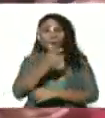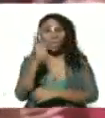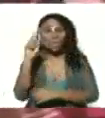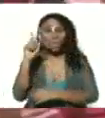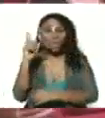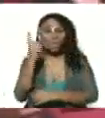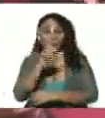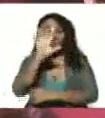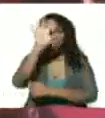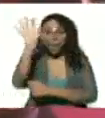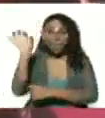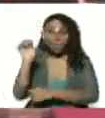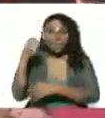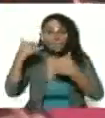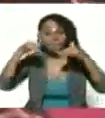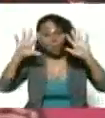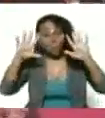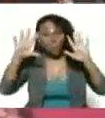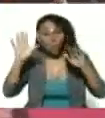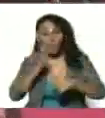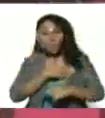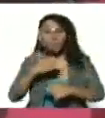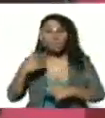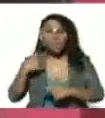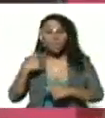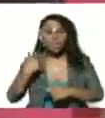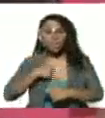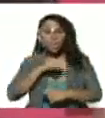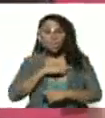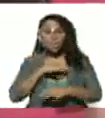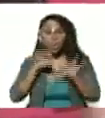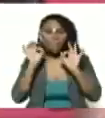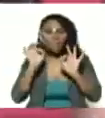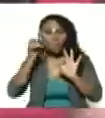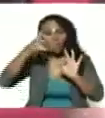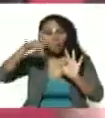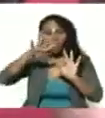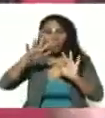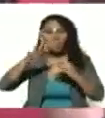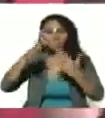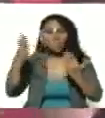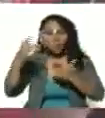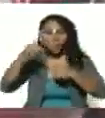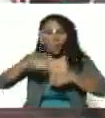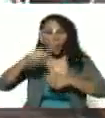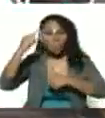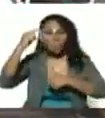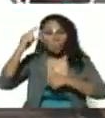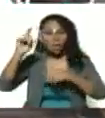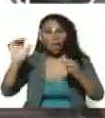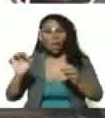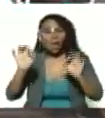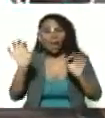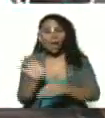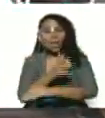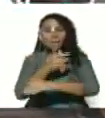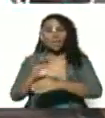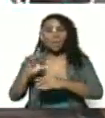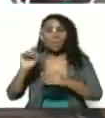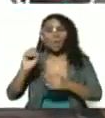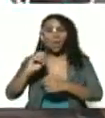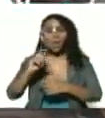nuestros países según los anhelos de nuestros respectivos pueblos así que hoy es un día de canto por Jorge